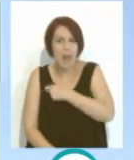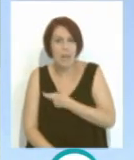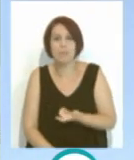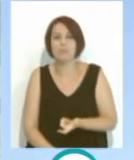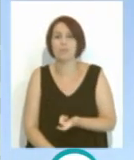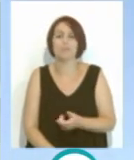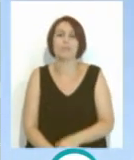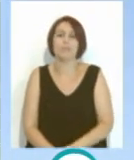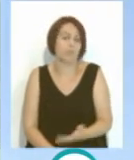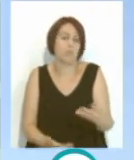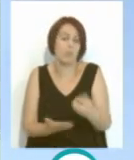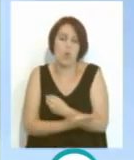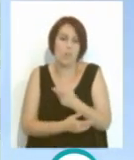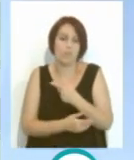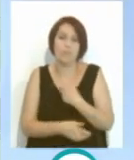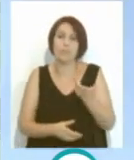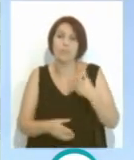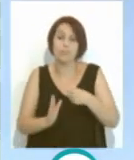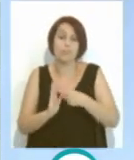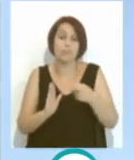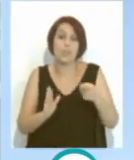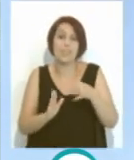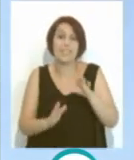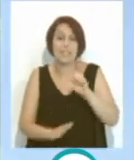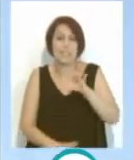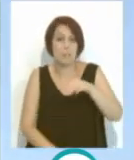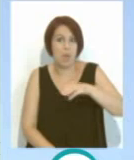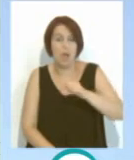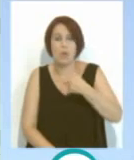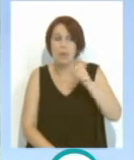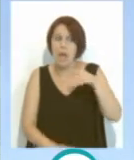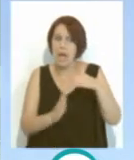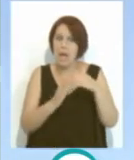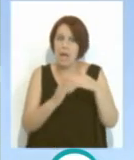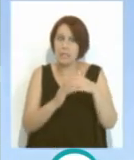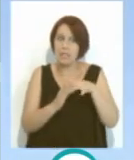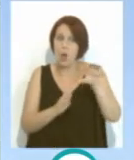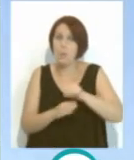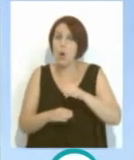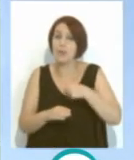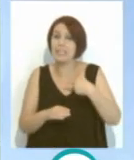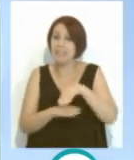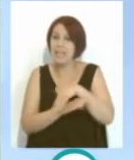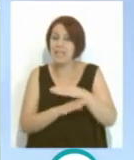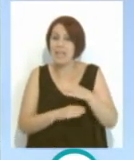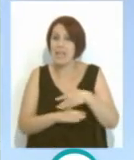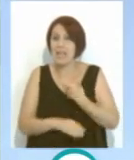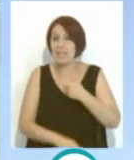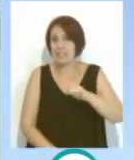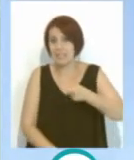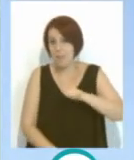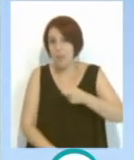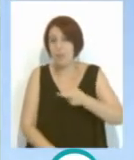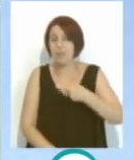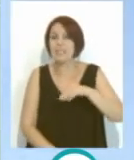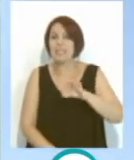sea, que hay de todo. Salvo Jonathan Sema, que compró una casa, un apartamento en la calle San Pedro. Sí, bueno, yo, Nathan, ya sabemos que era